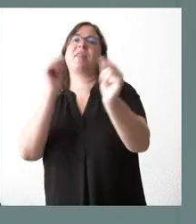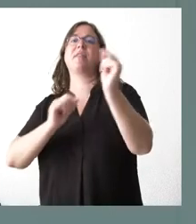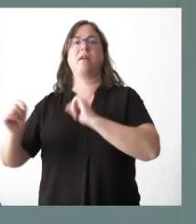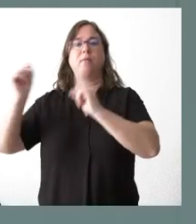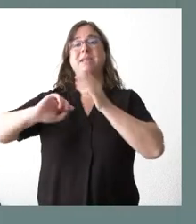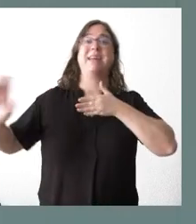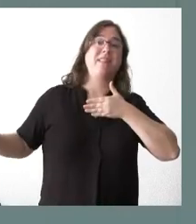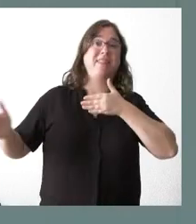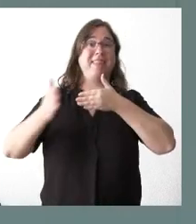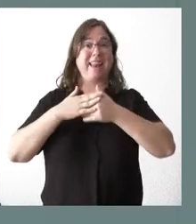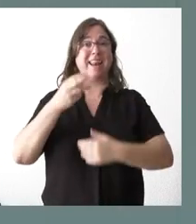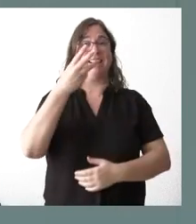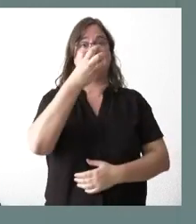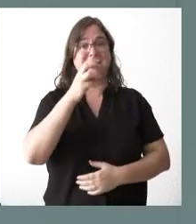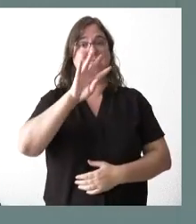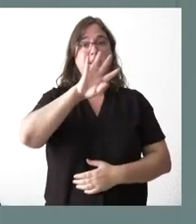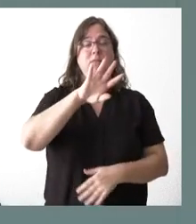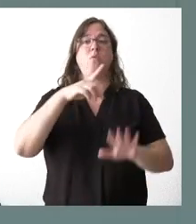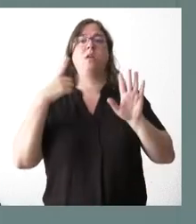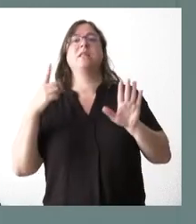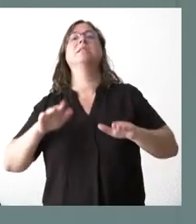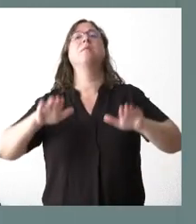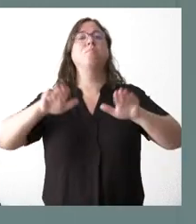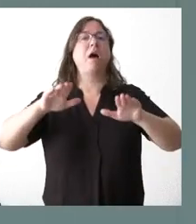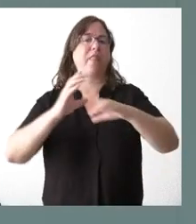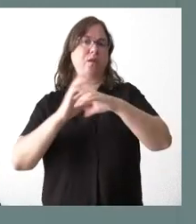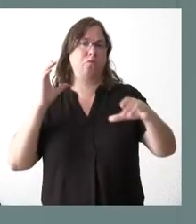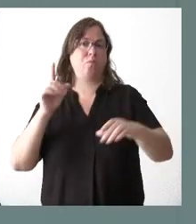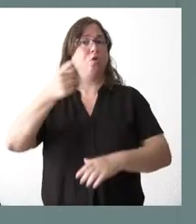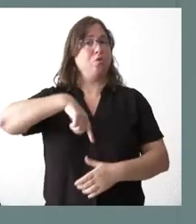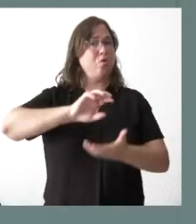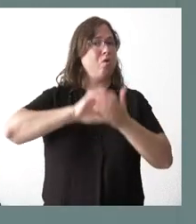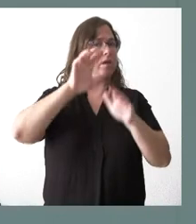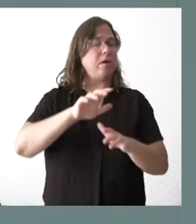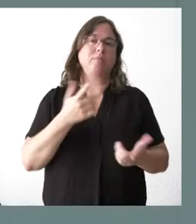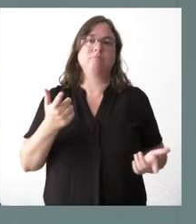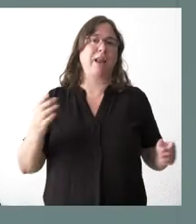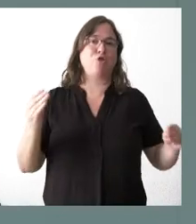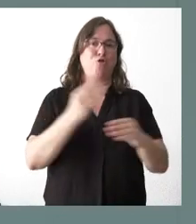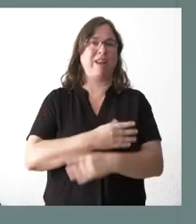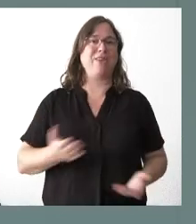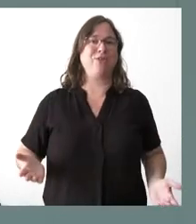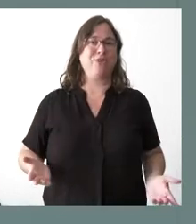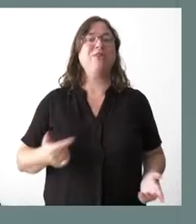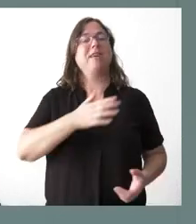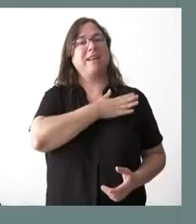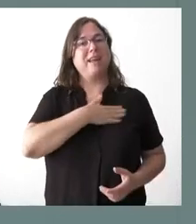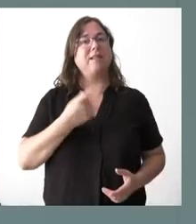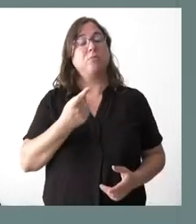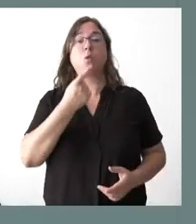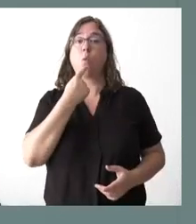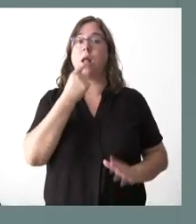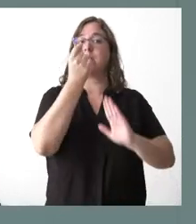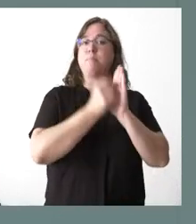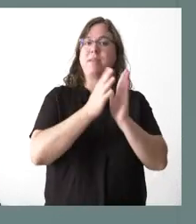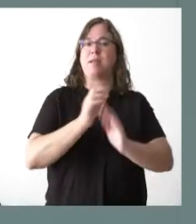cierre de 346 paradas de autobuses, nosotros en Castilla y León lo que estamos hablando es todo lo contrario, el cómo consolidar nuevas medidas y el